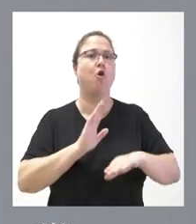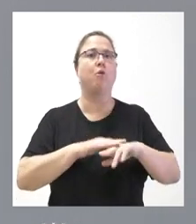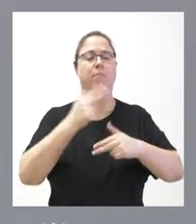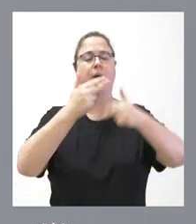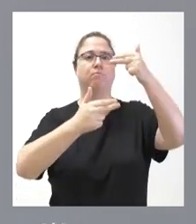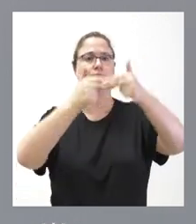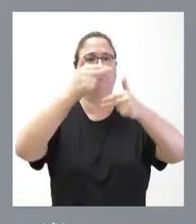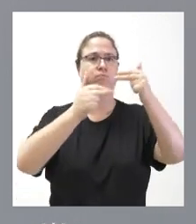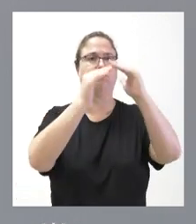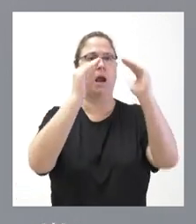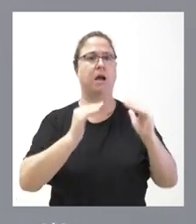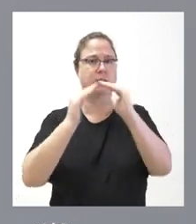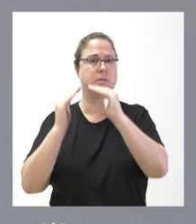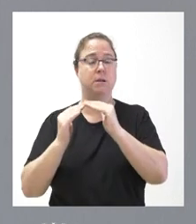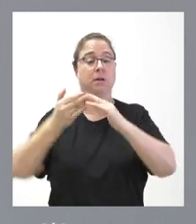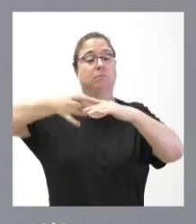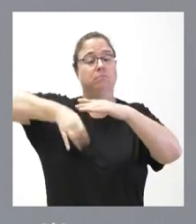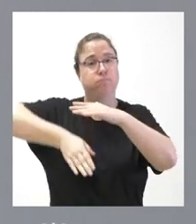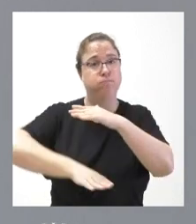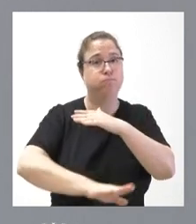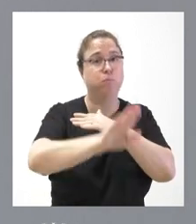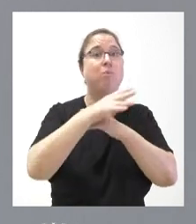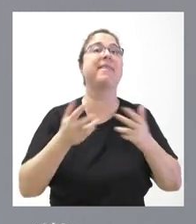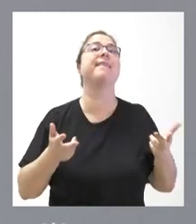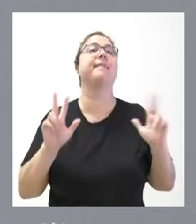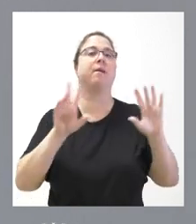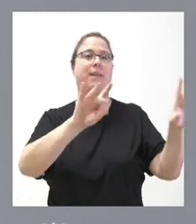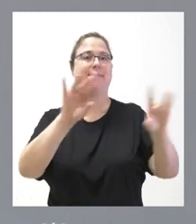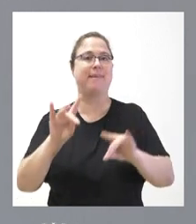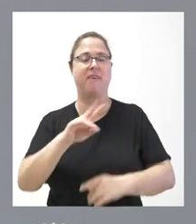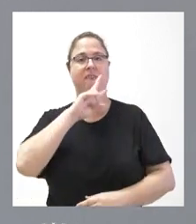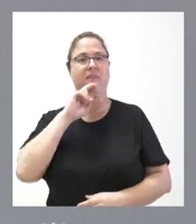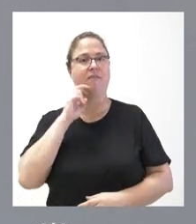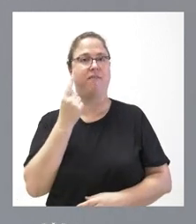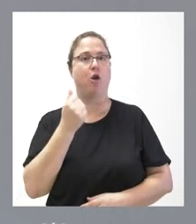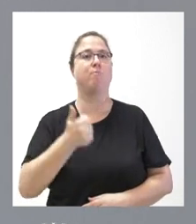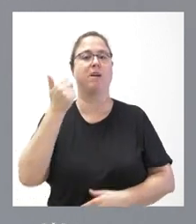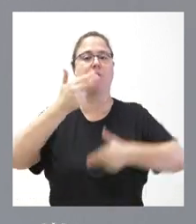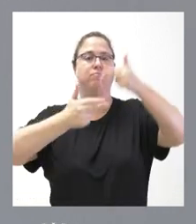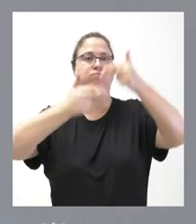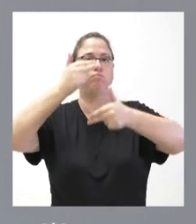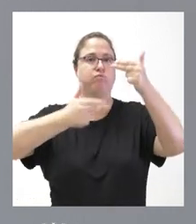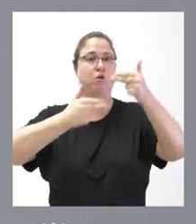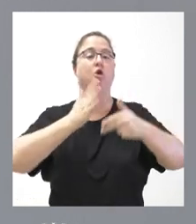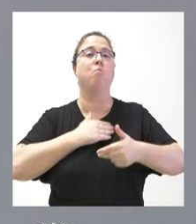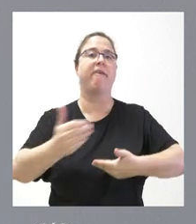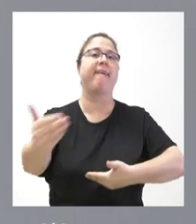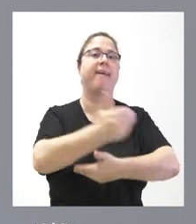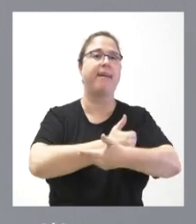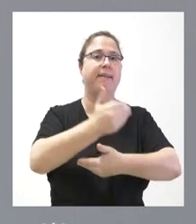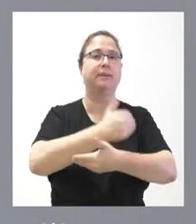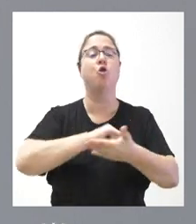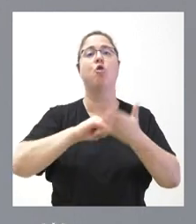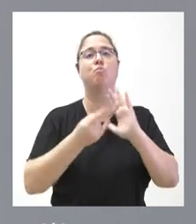Un proceso de soterramiento de otras características podría liberar un mayor terreno y de más valor para urbanización, y, por tanto, los ingresos del proyecto en